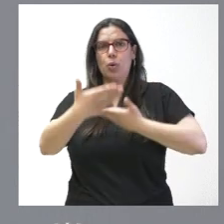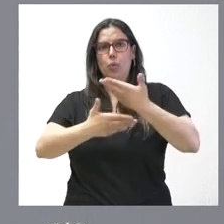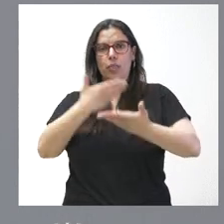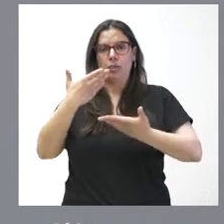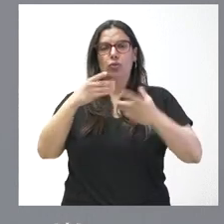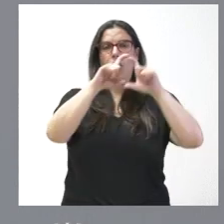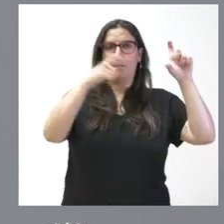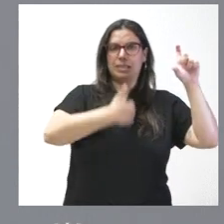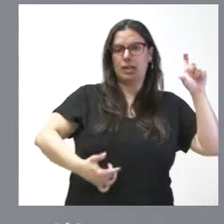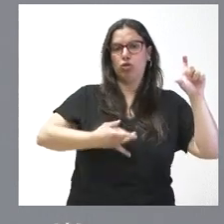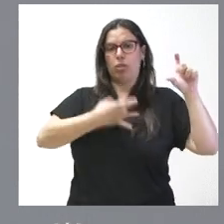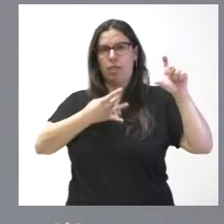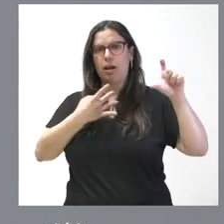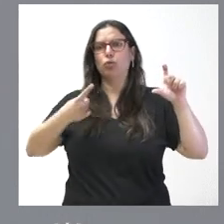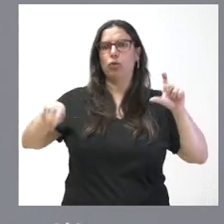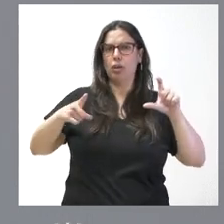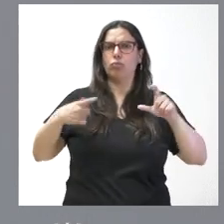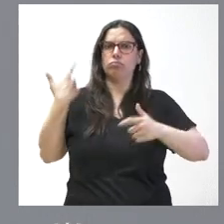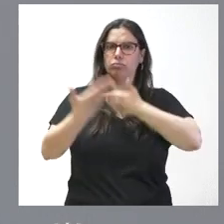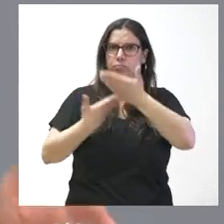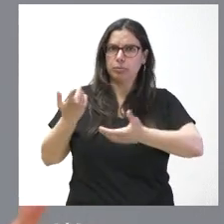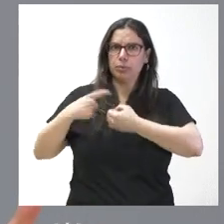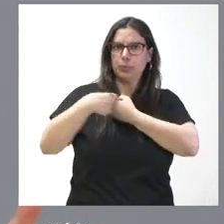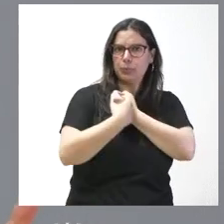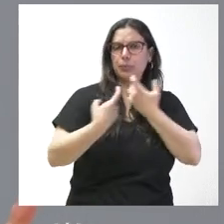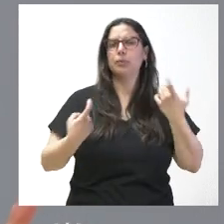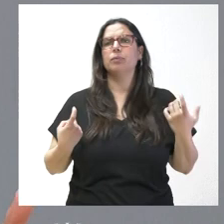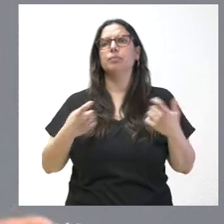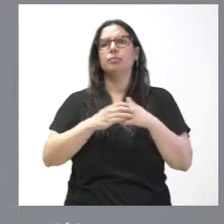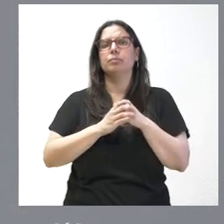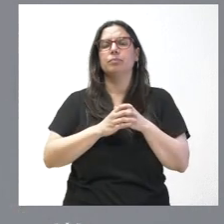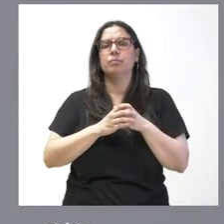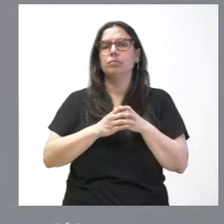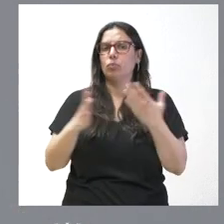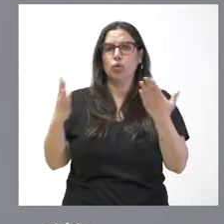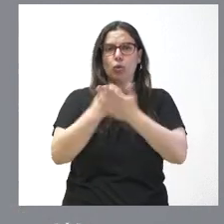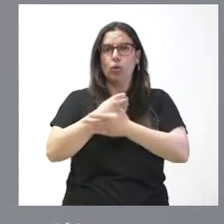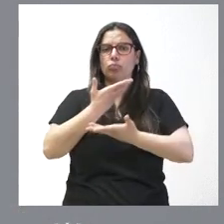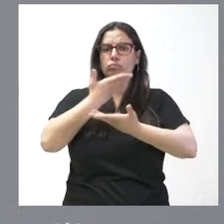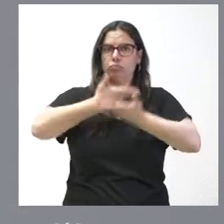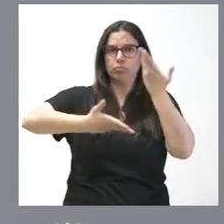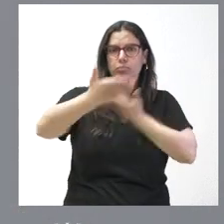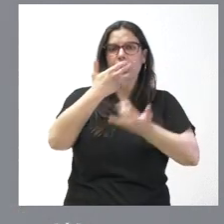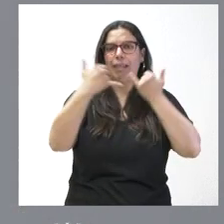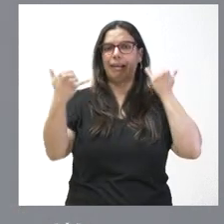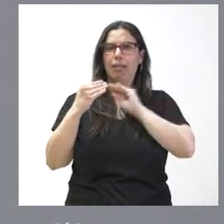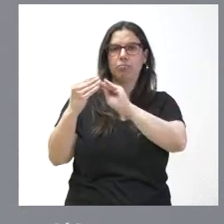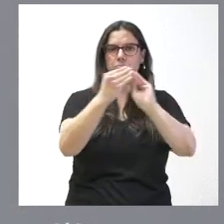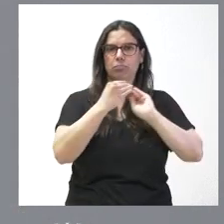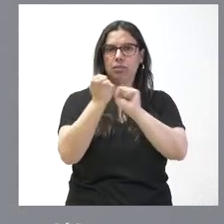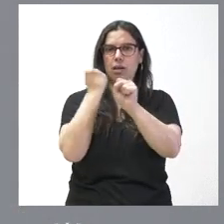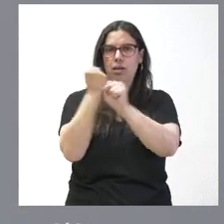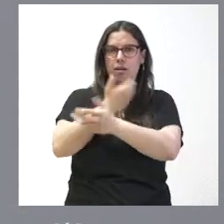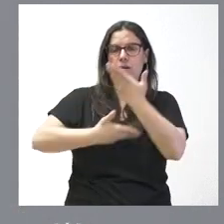agentes sociales y económicos, de las organizaciones empresariales, de las organizaciones sindicales, una línea común de trabajo y una